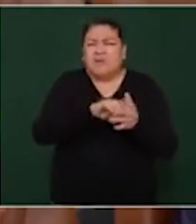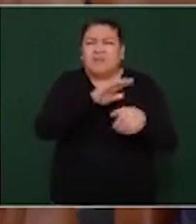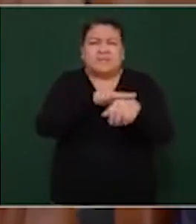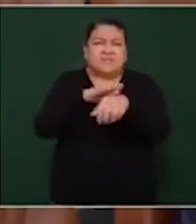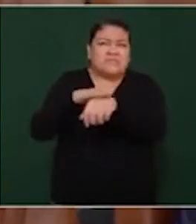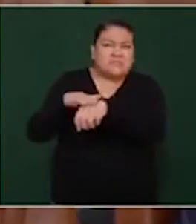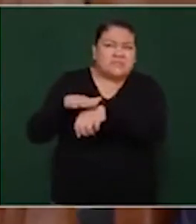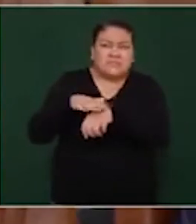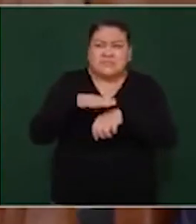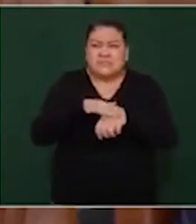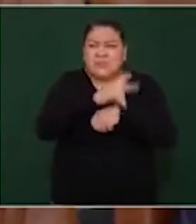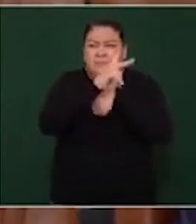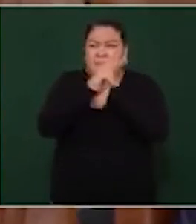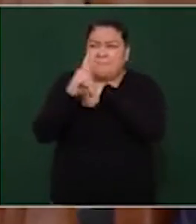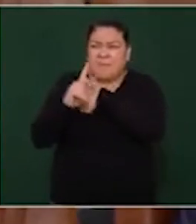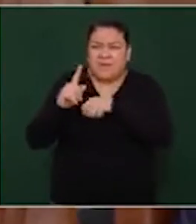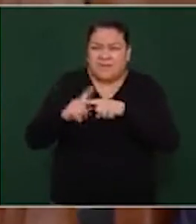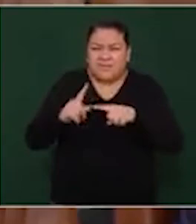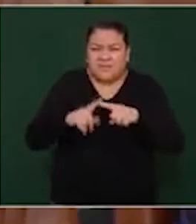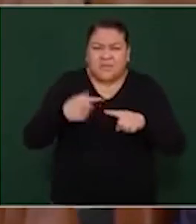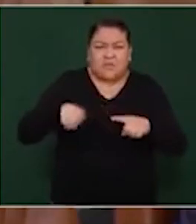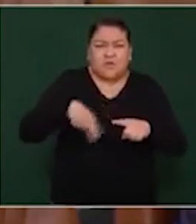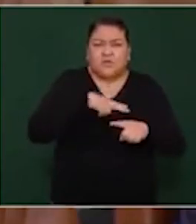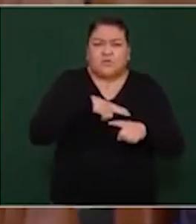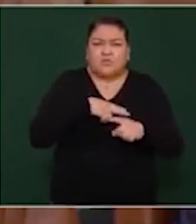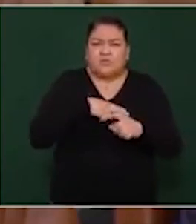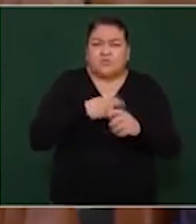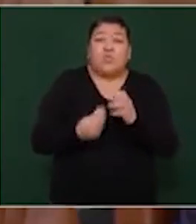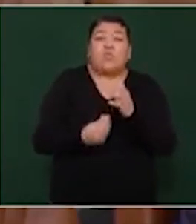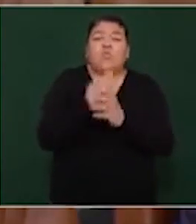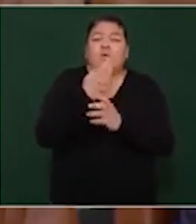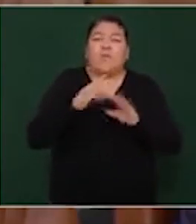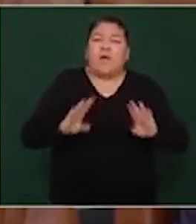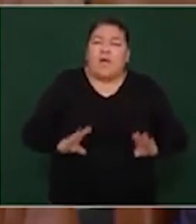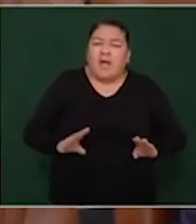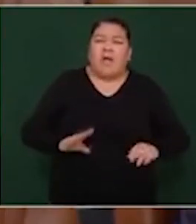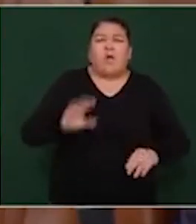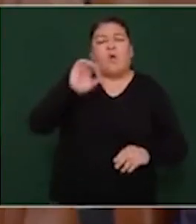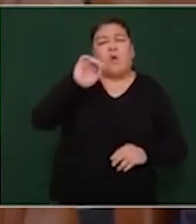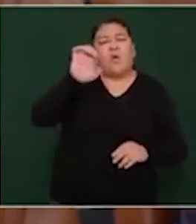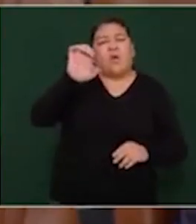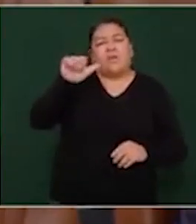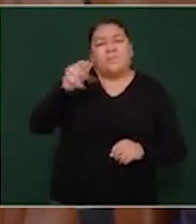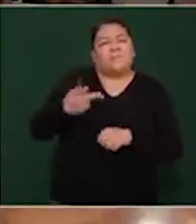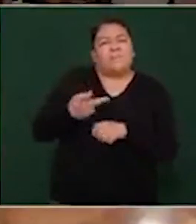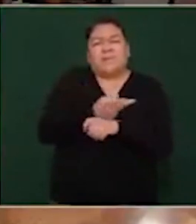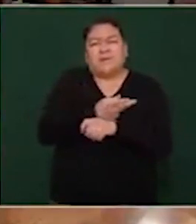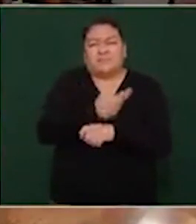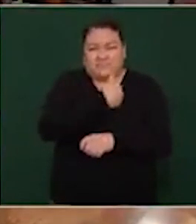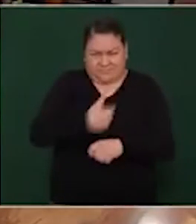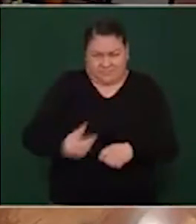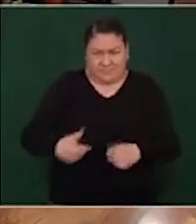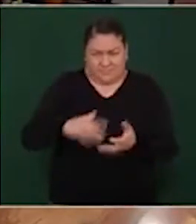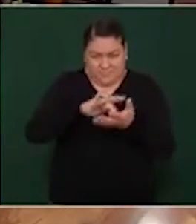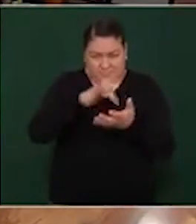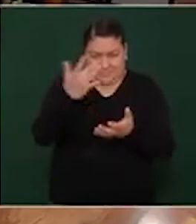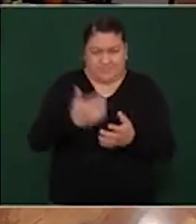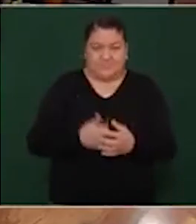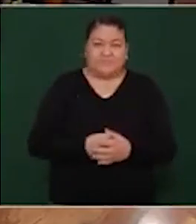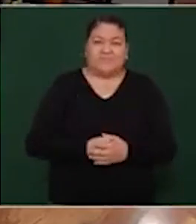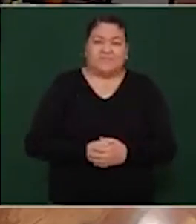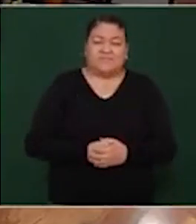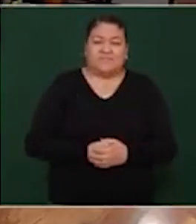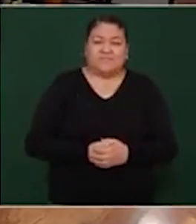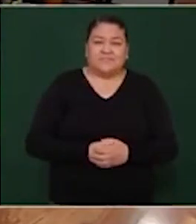retomar un nuevo alineamiento para la Organización de Estados Americanos. Gracias, presidente. Pues básicamente